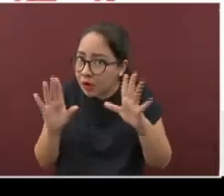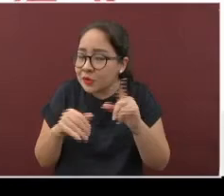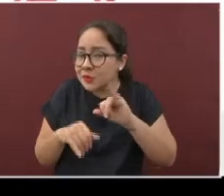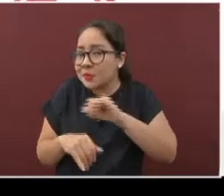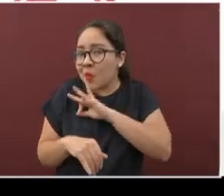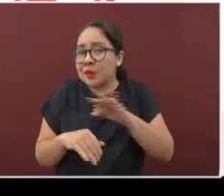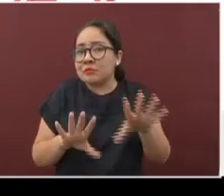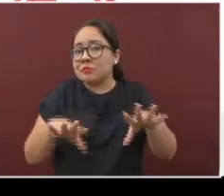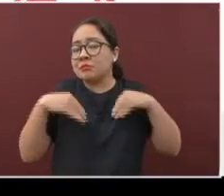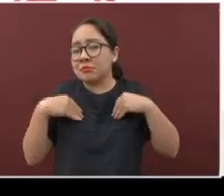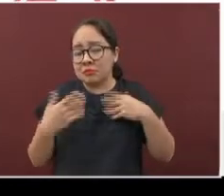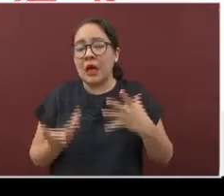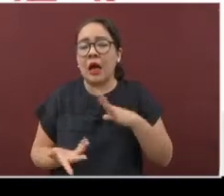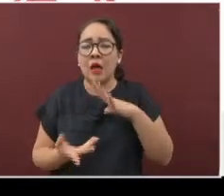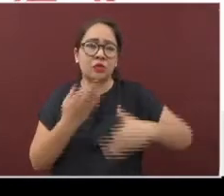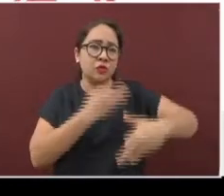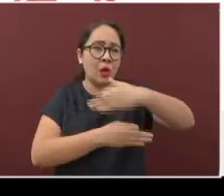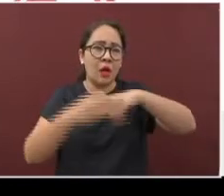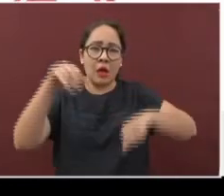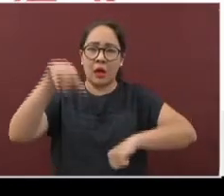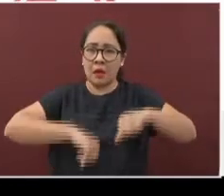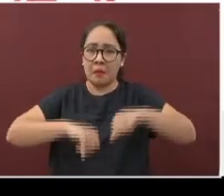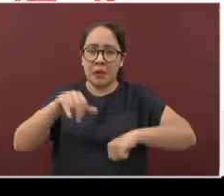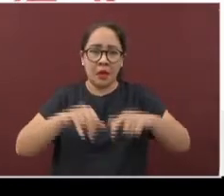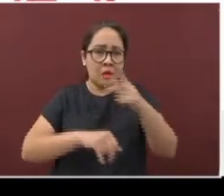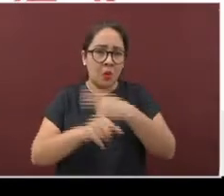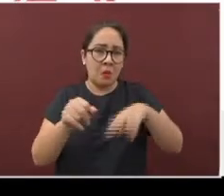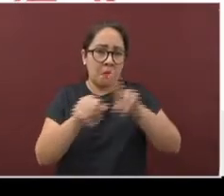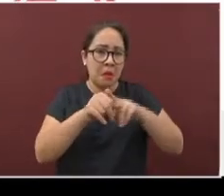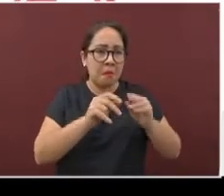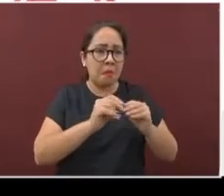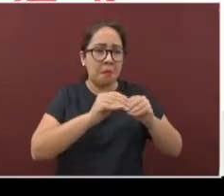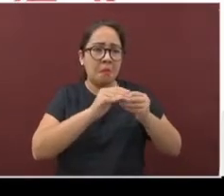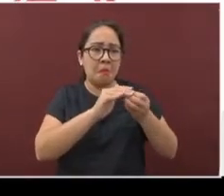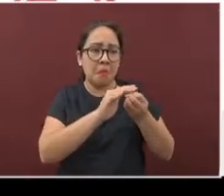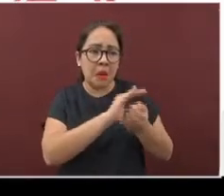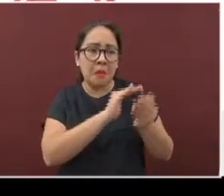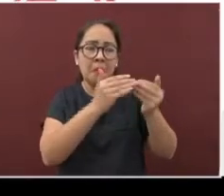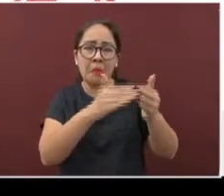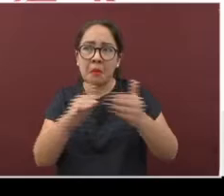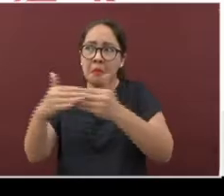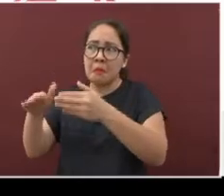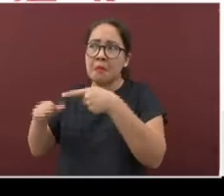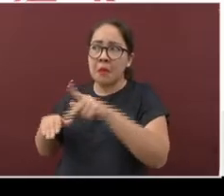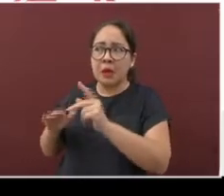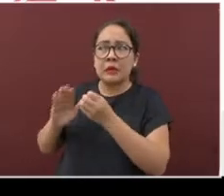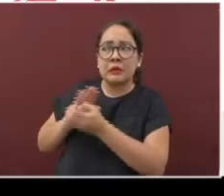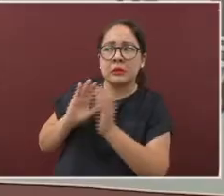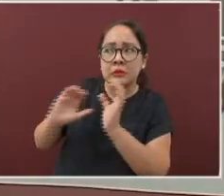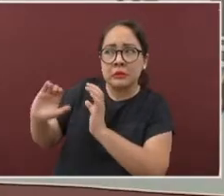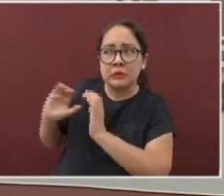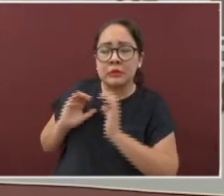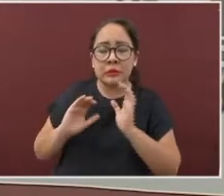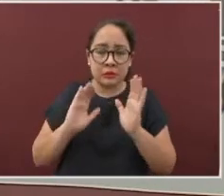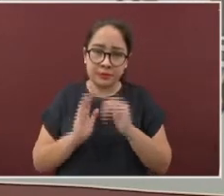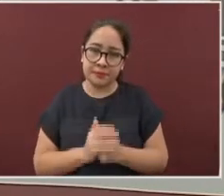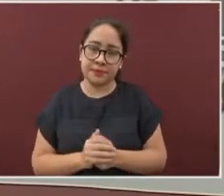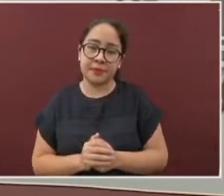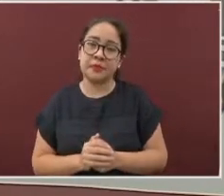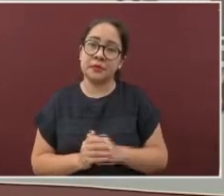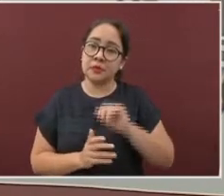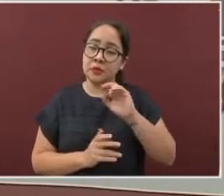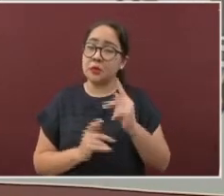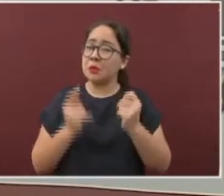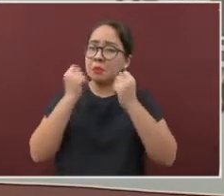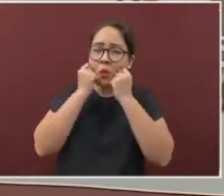todas las actividades regulares y podemos salir con precaución y prevención, por lo que independientemente